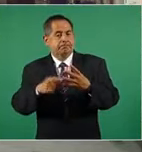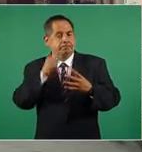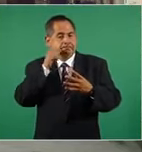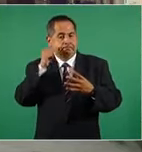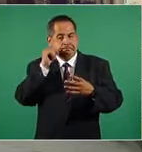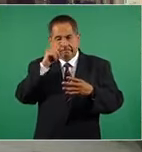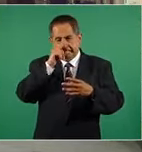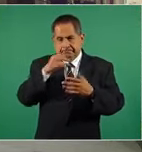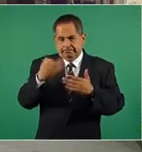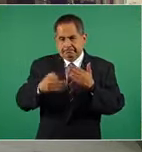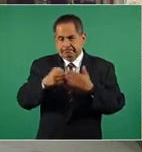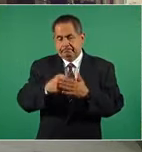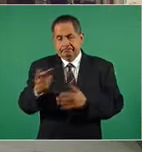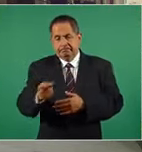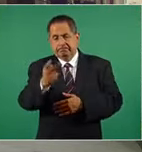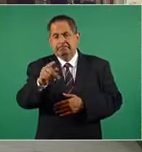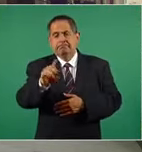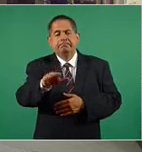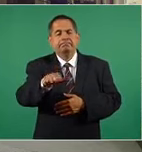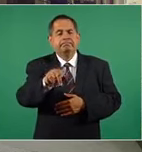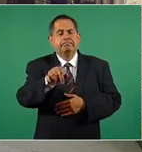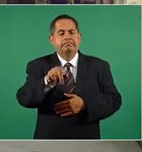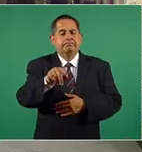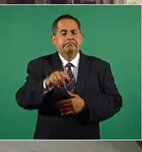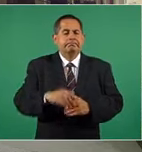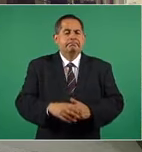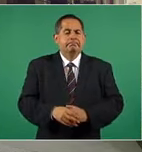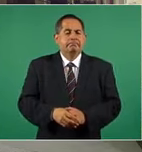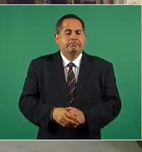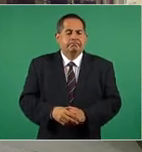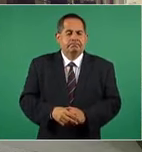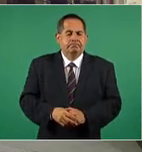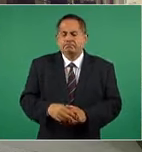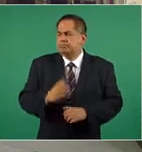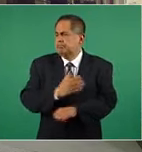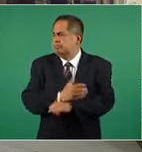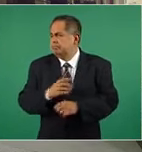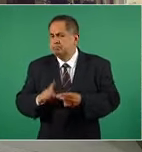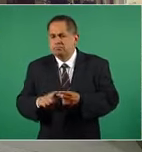pendiente de ayer un compañero.